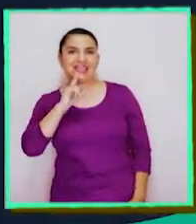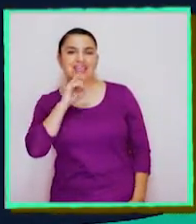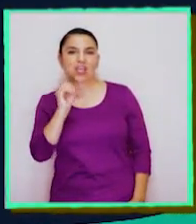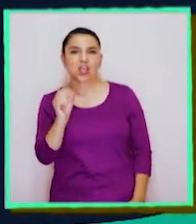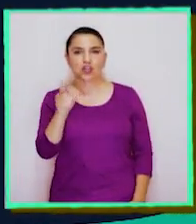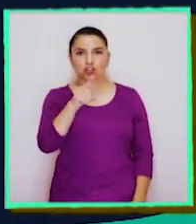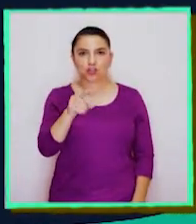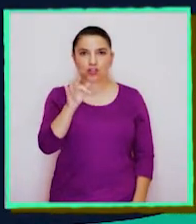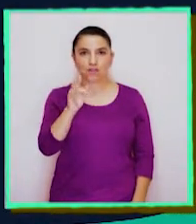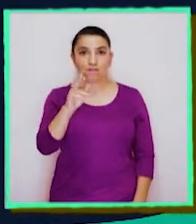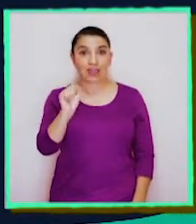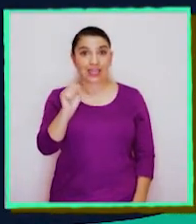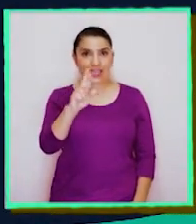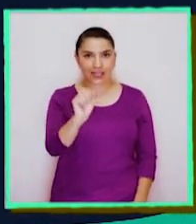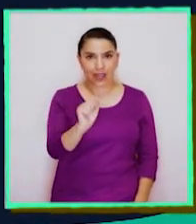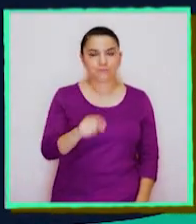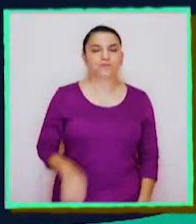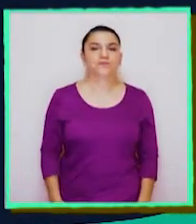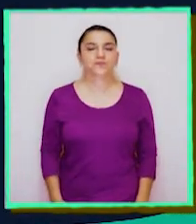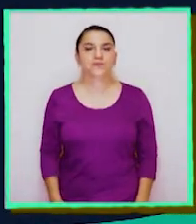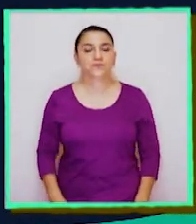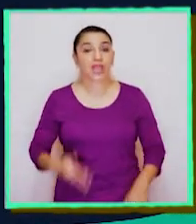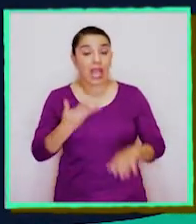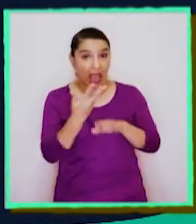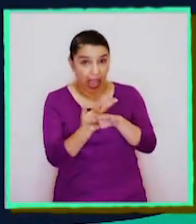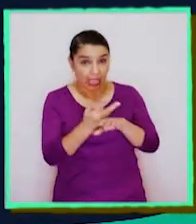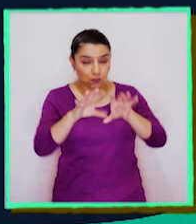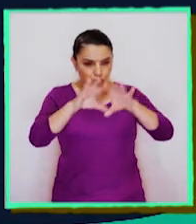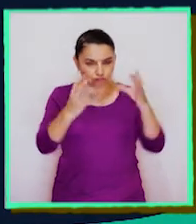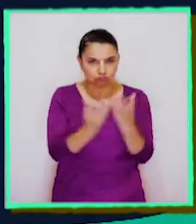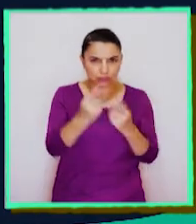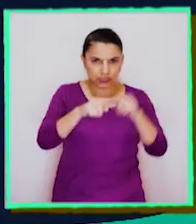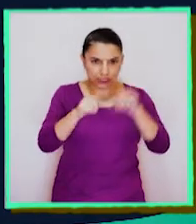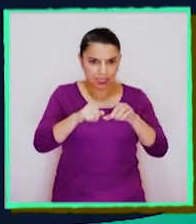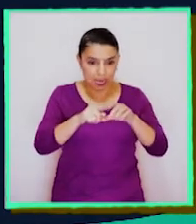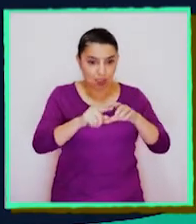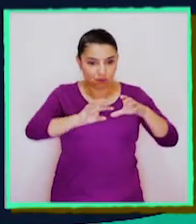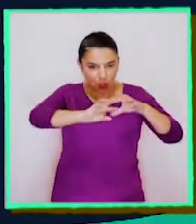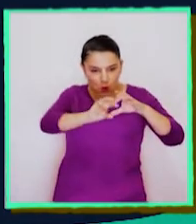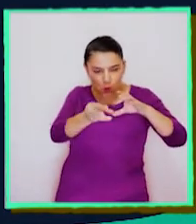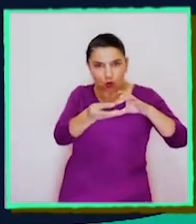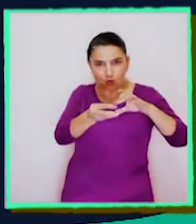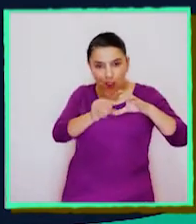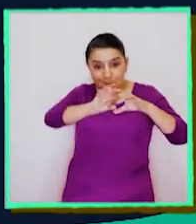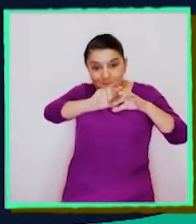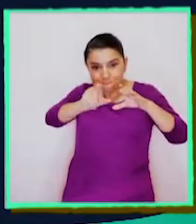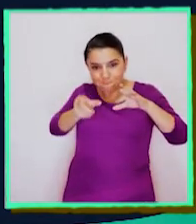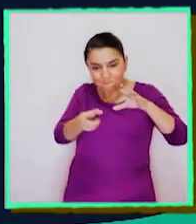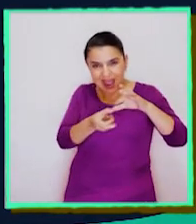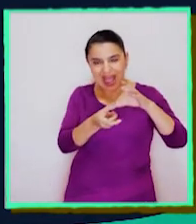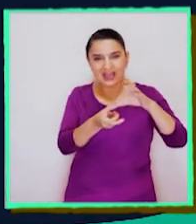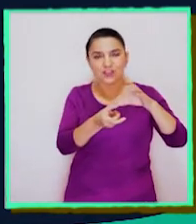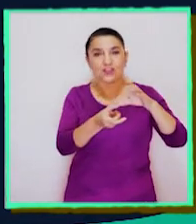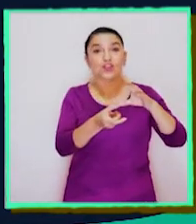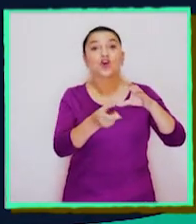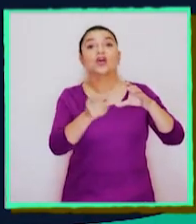Sabemos que la tierra estaba compuesta por tres capas. El núcleo, manto